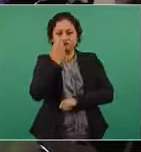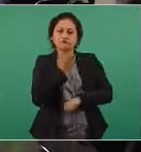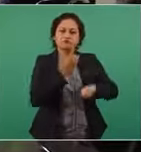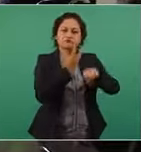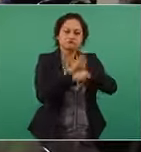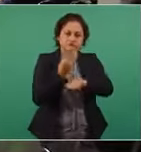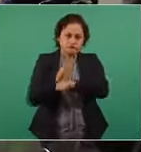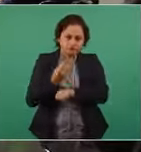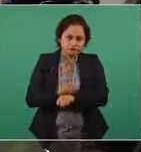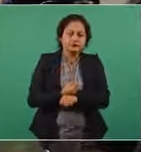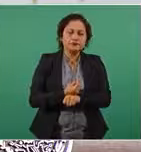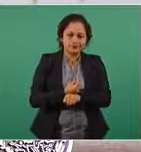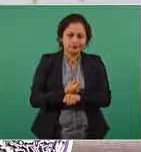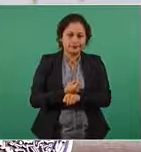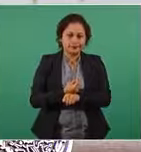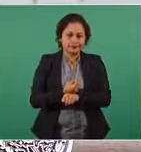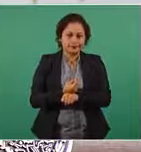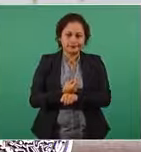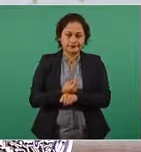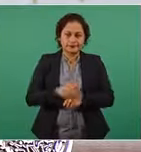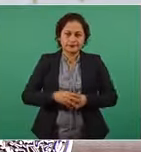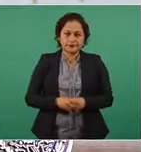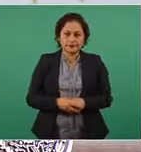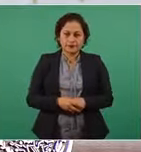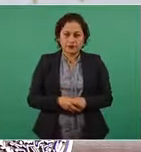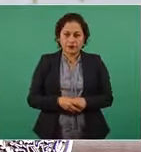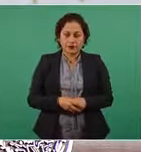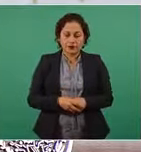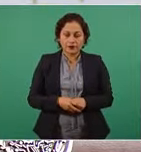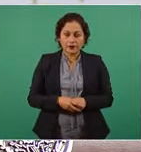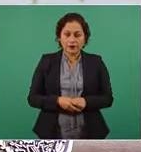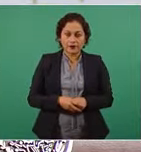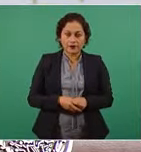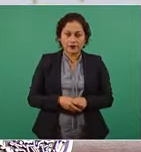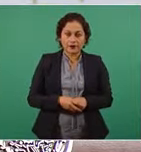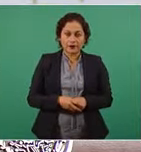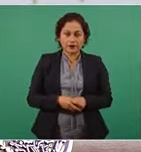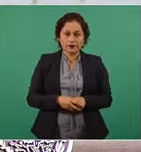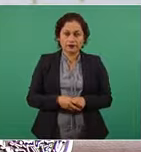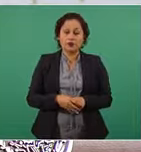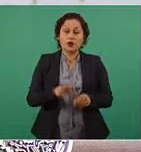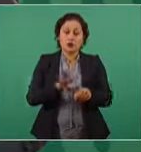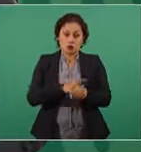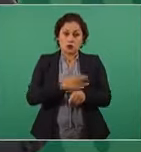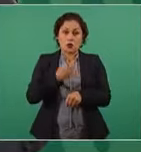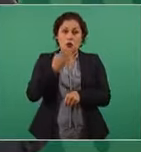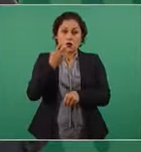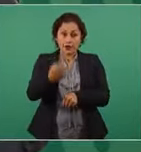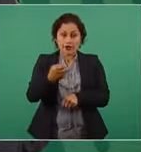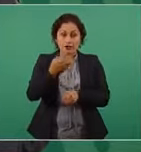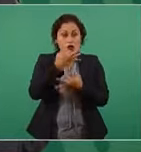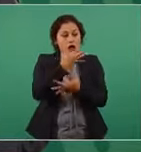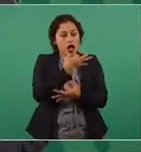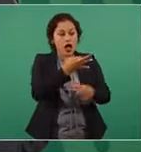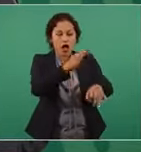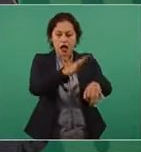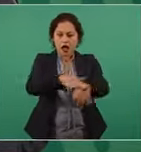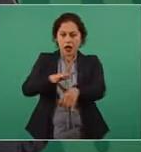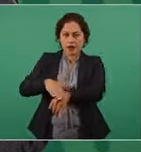Y se les convocó para que tomaran en cuenta eso,